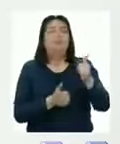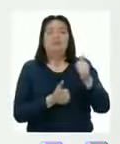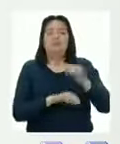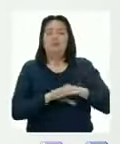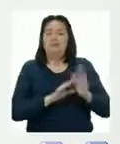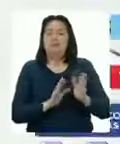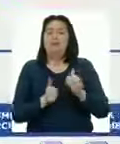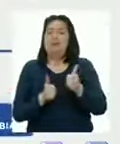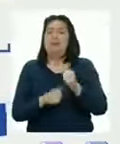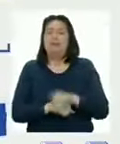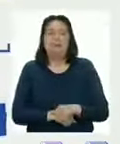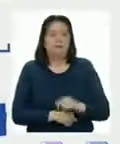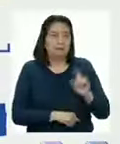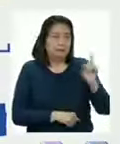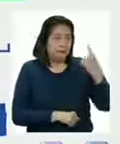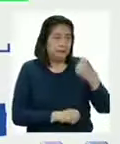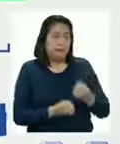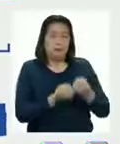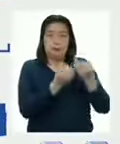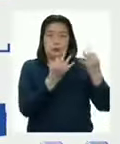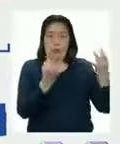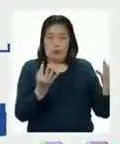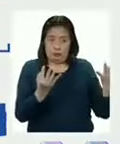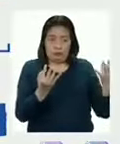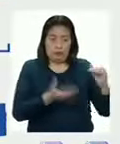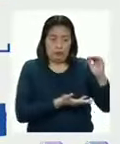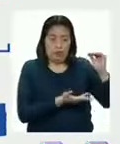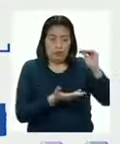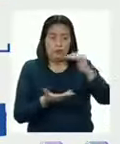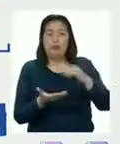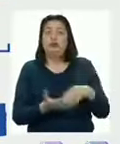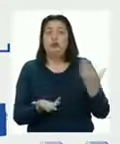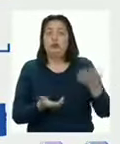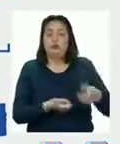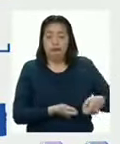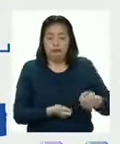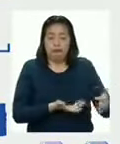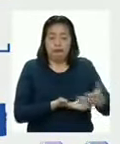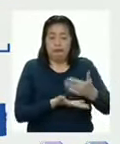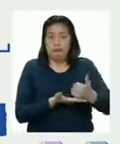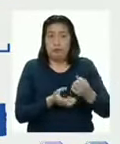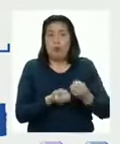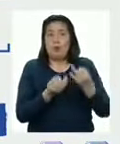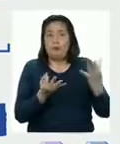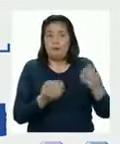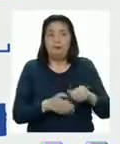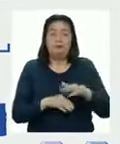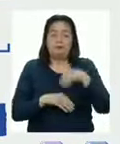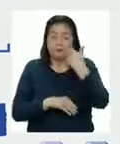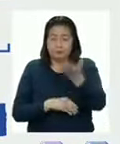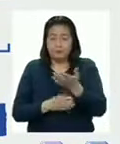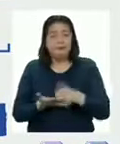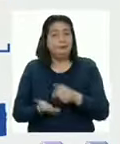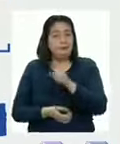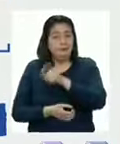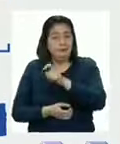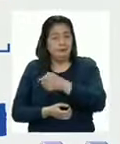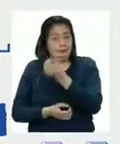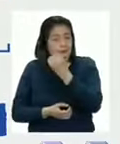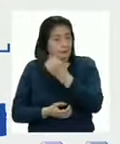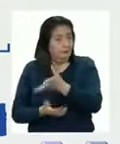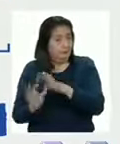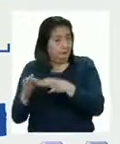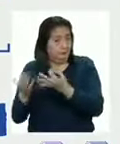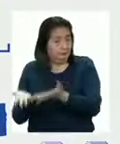buen plan Primero, calcularemos el total de sacos cosechados Luego, el total de sacos que necesitan las